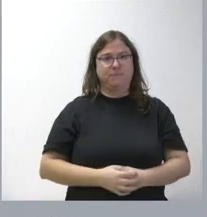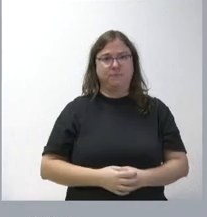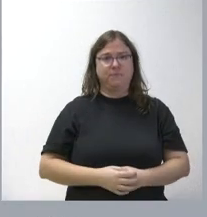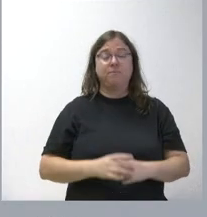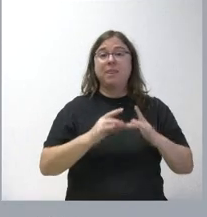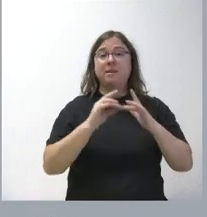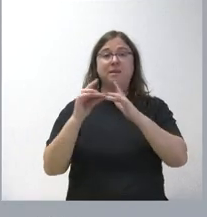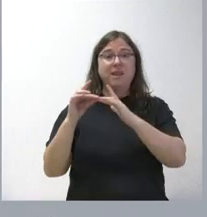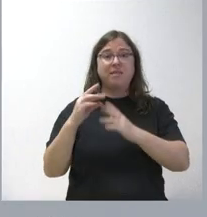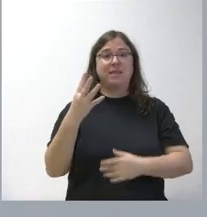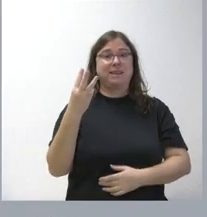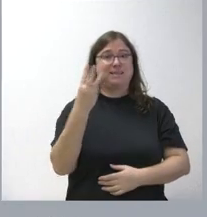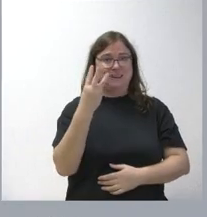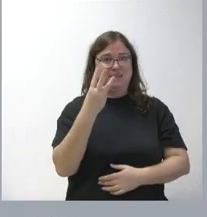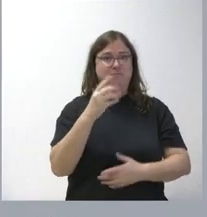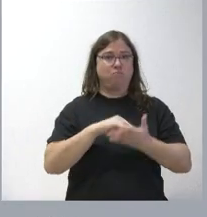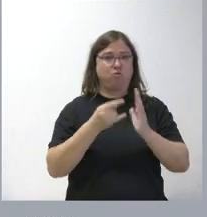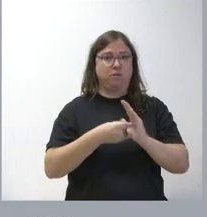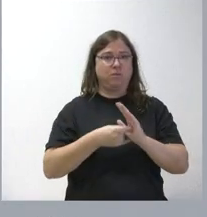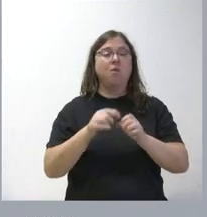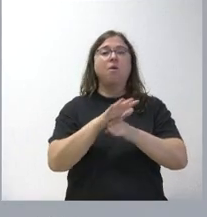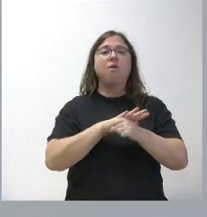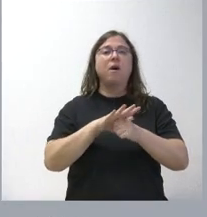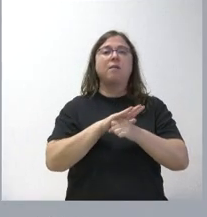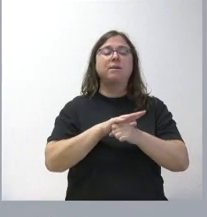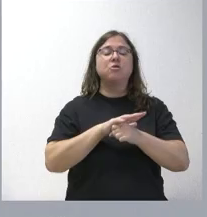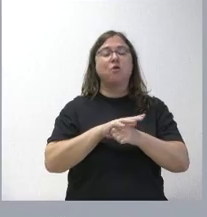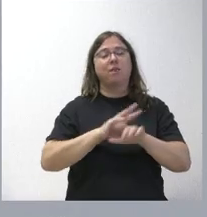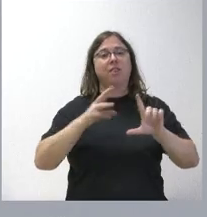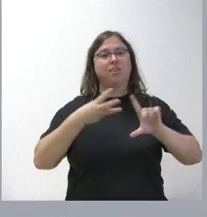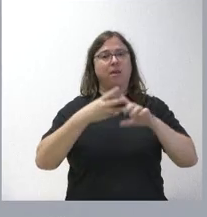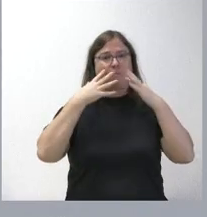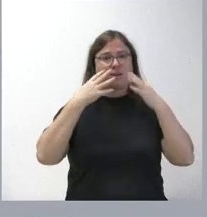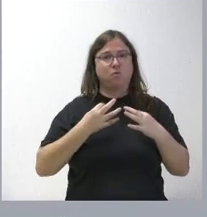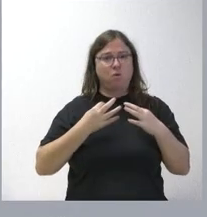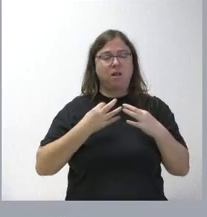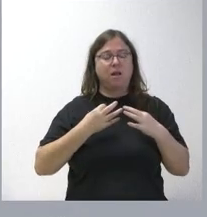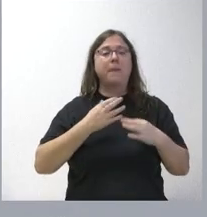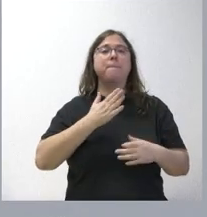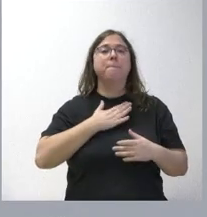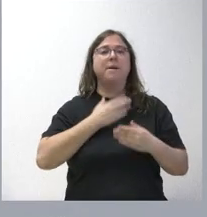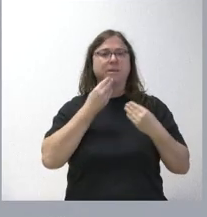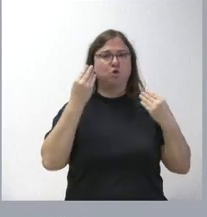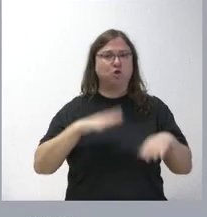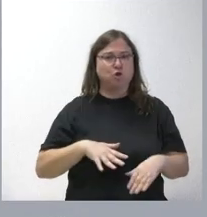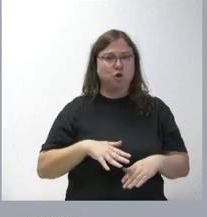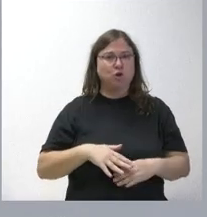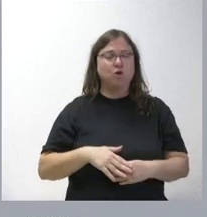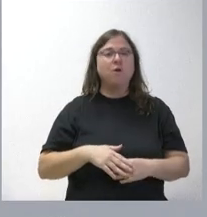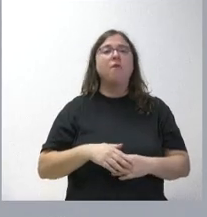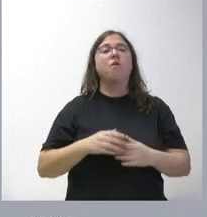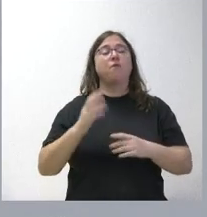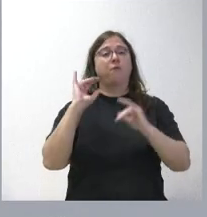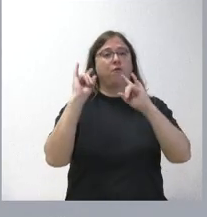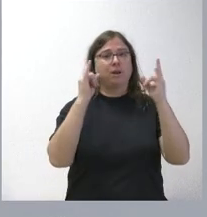lideramos tres de esos proyectos en el ámbito de la ciberseguridad, en el ámbito del patrimonio histórico, en el ámbito forestal.